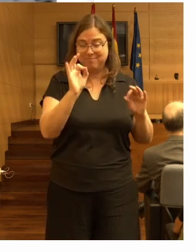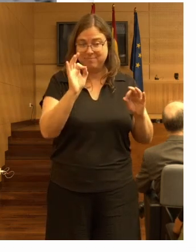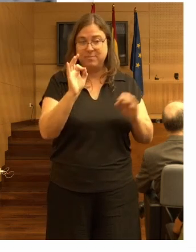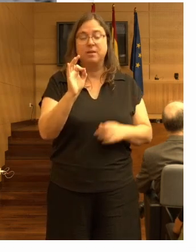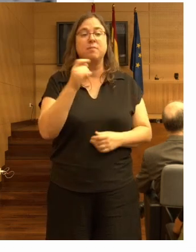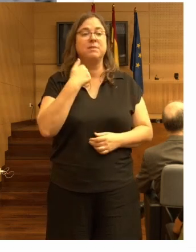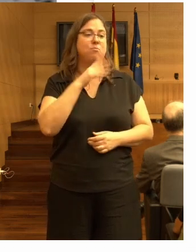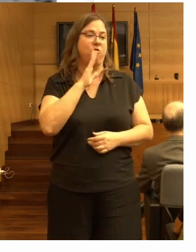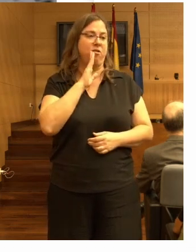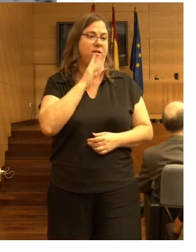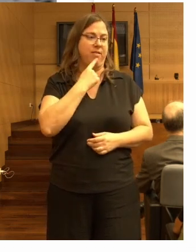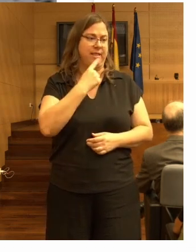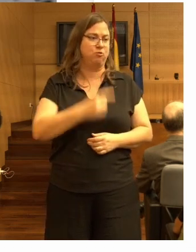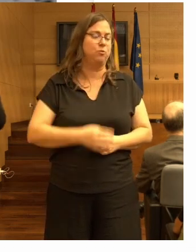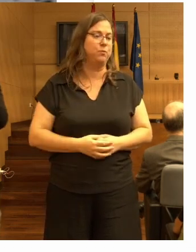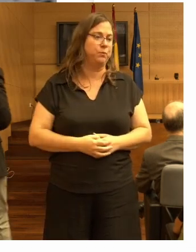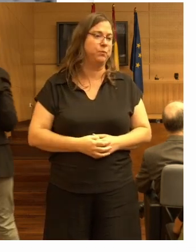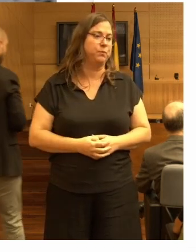que he dicho y